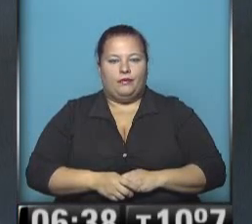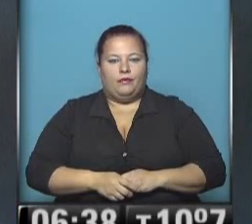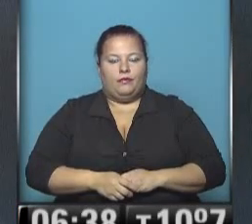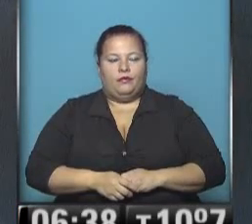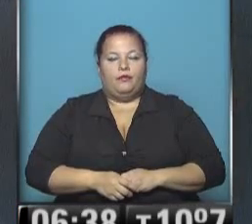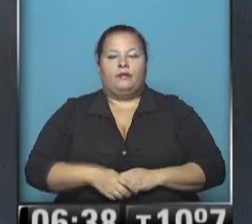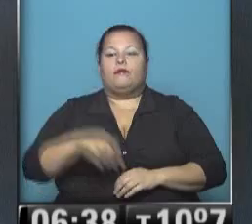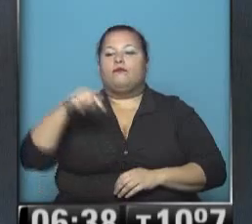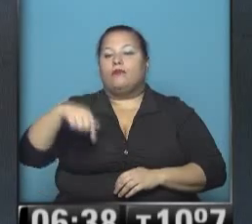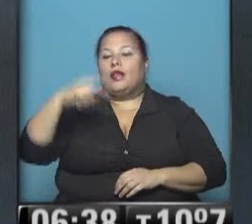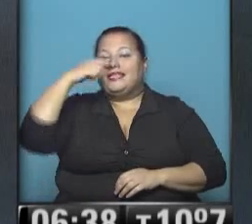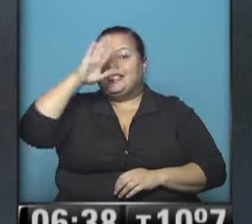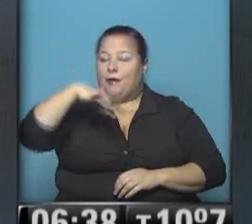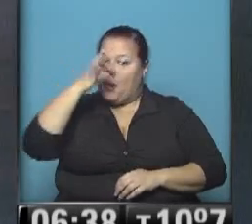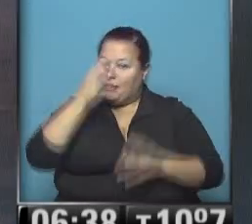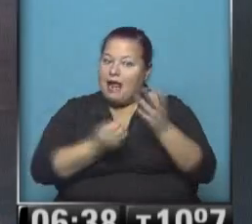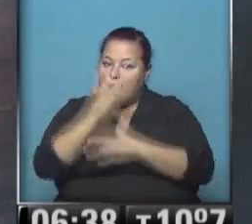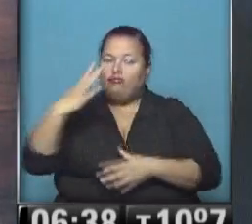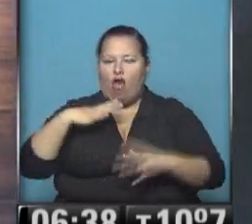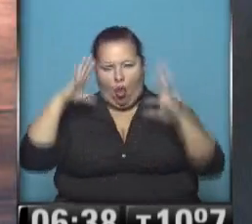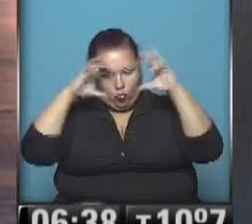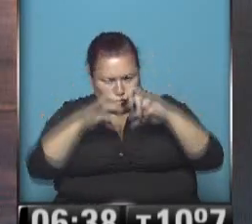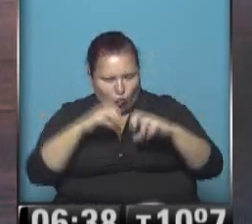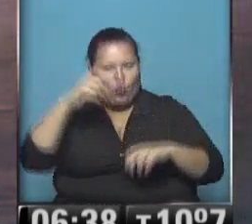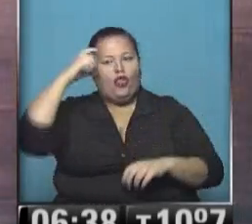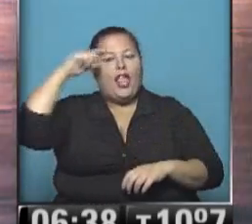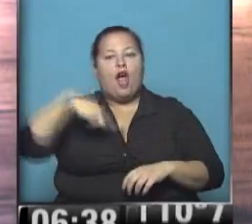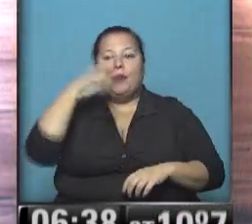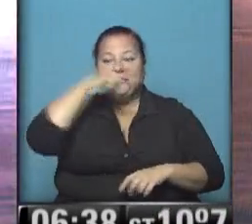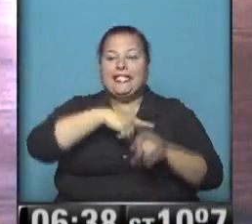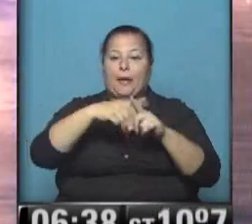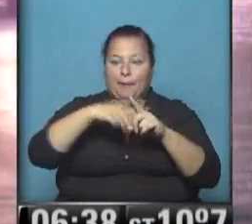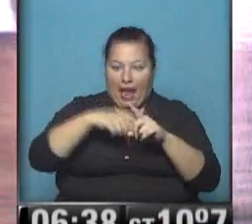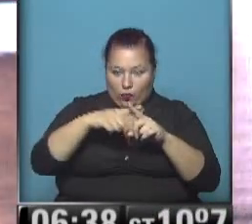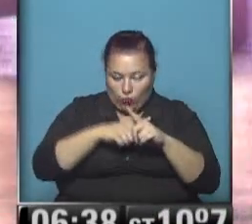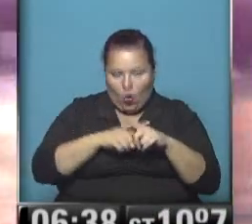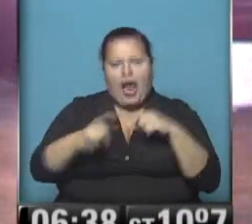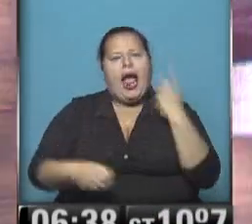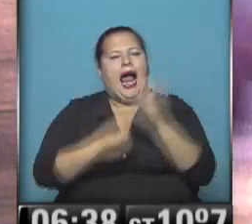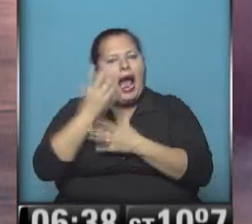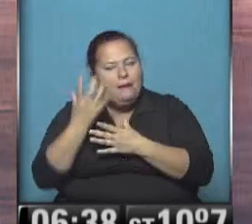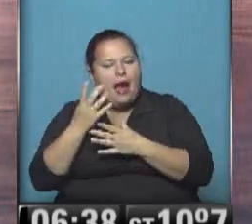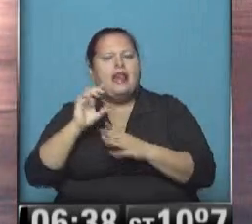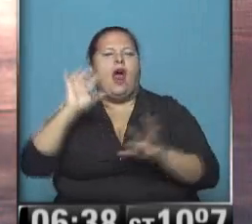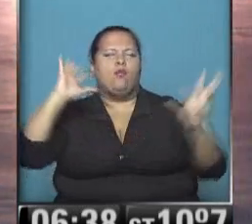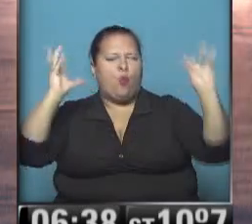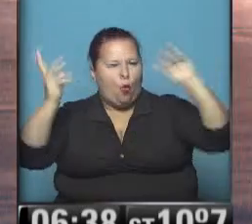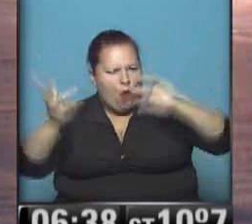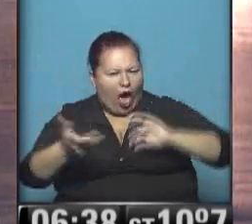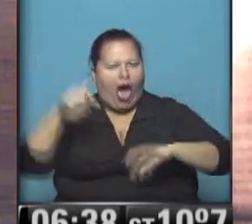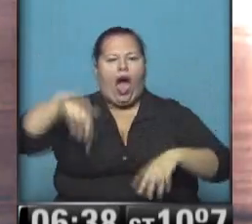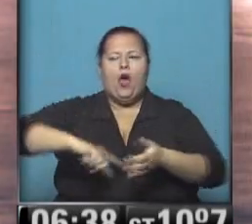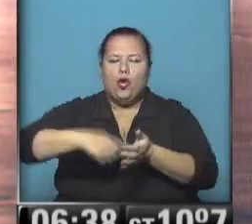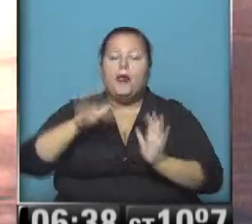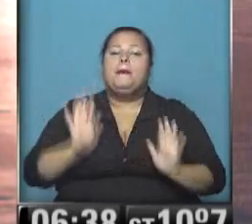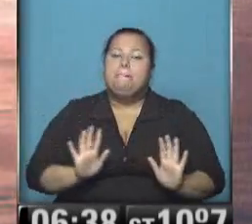6 y 38 de la mañana todavía bastante oscurito 10 grados, 7 décimos la temperatura una mañana con mucha nubosidad aquí en la